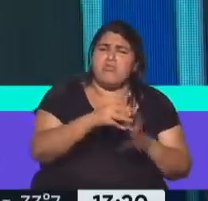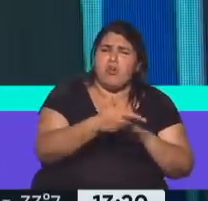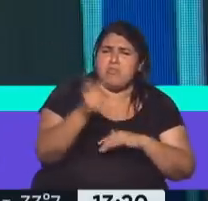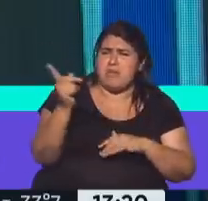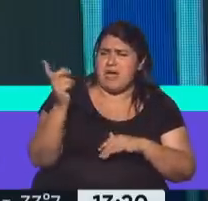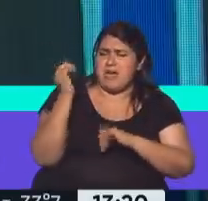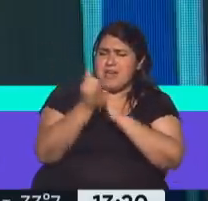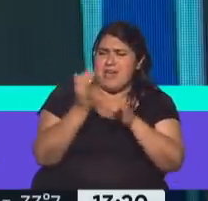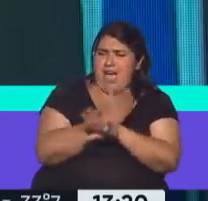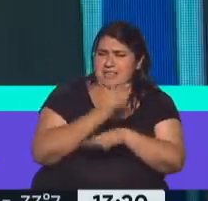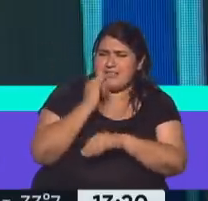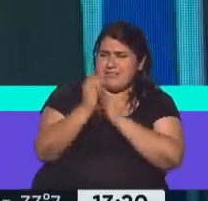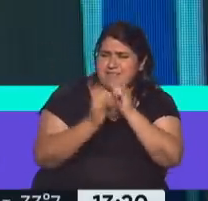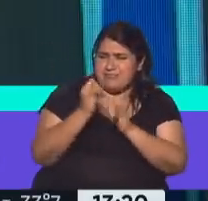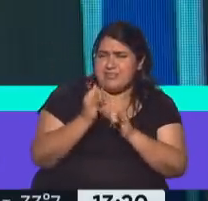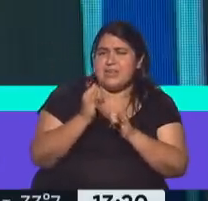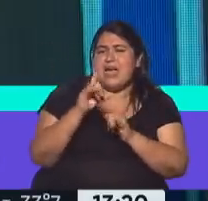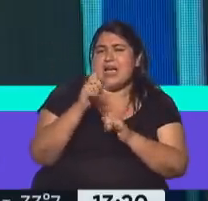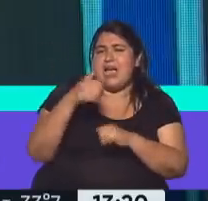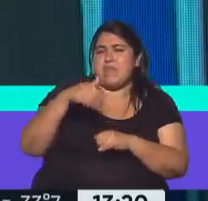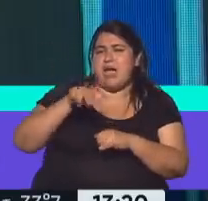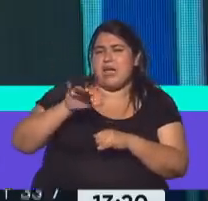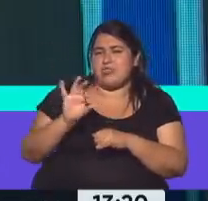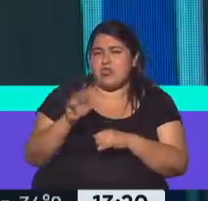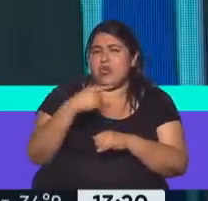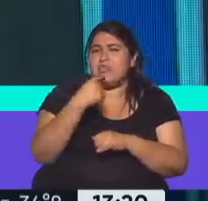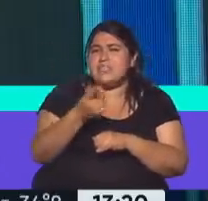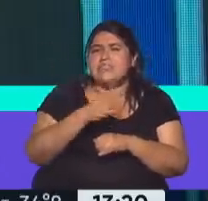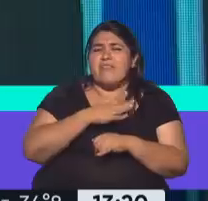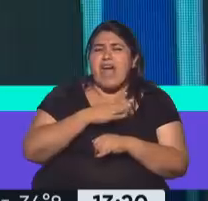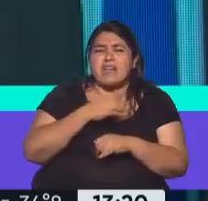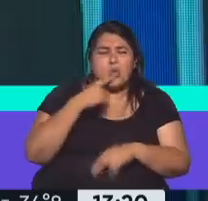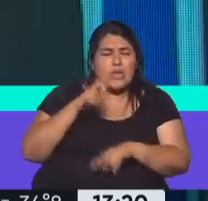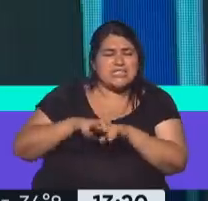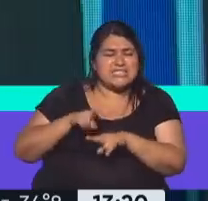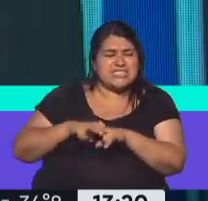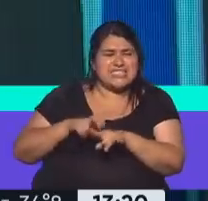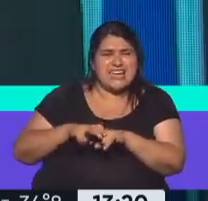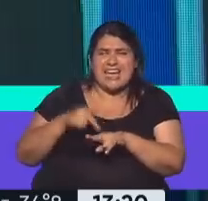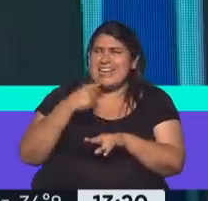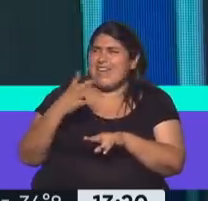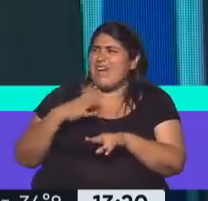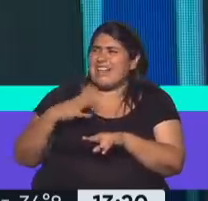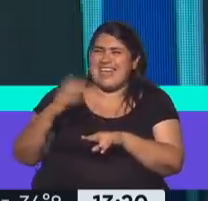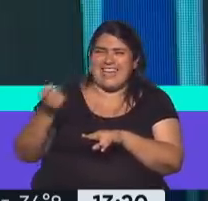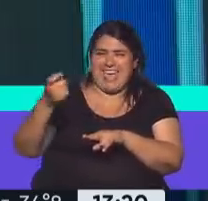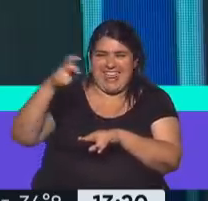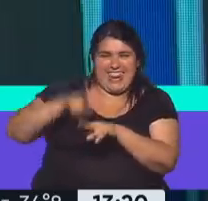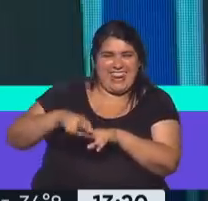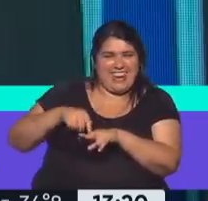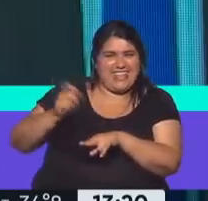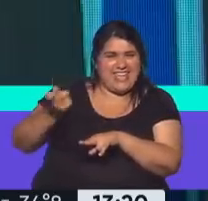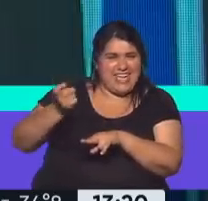Cristina Camaño, esto de falta una silla y no están los medios hegemónicos. Si uno chequea en este momento,